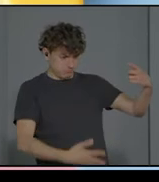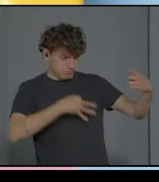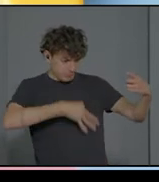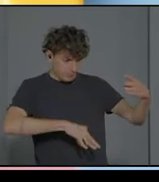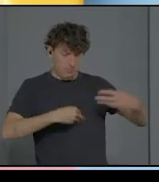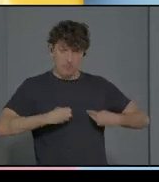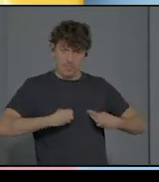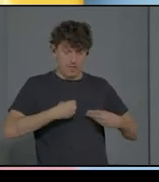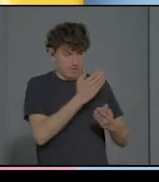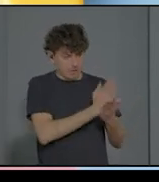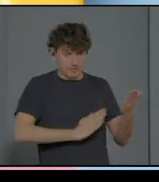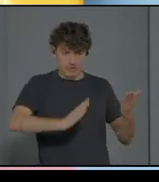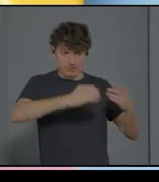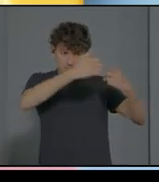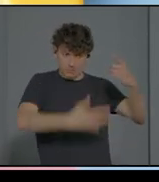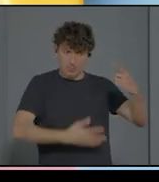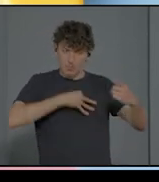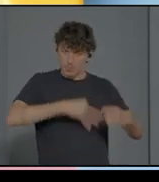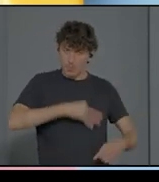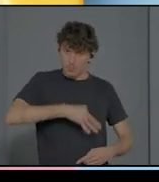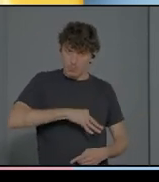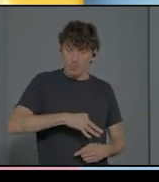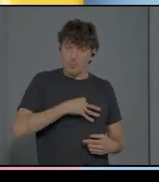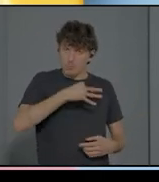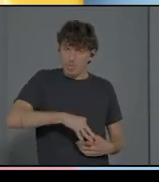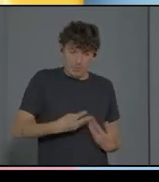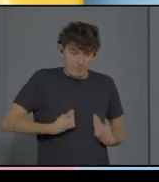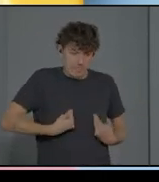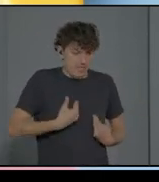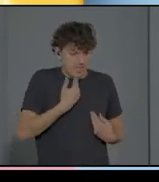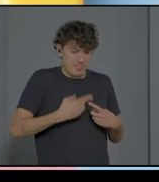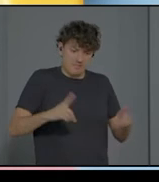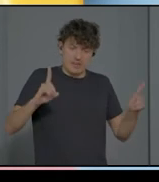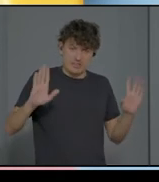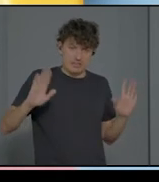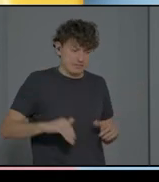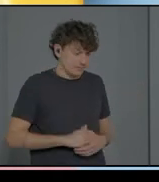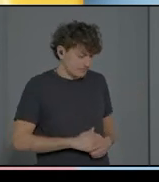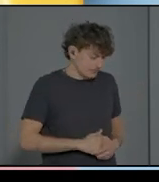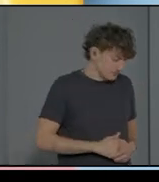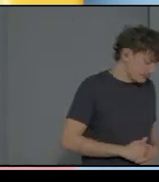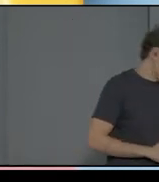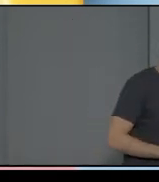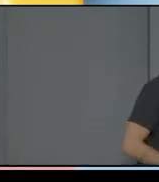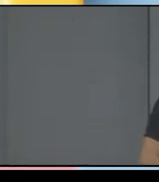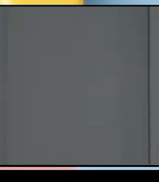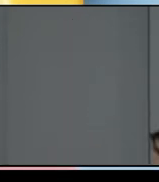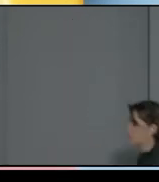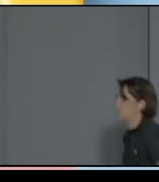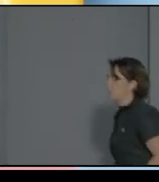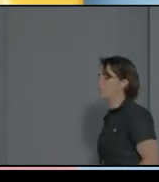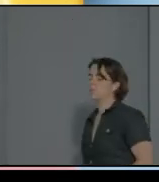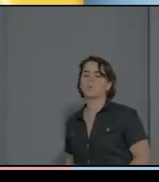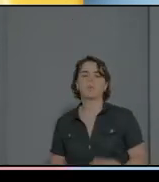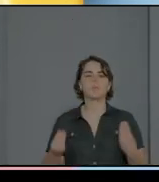pues, la vida será algo distinta, una vida satisfactoria. El autismo no es